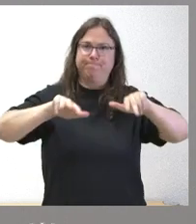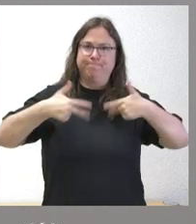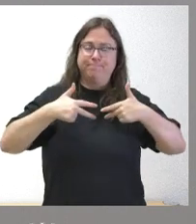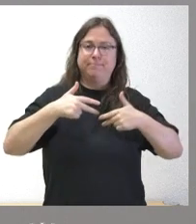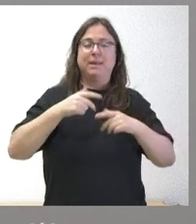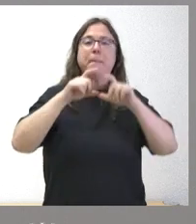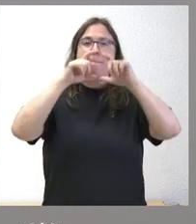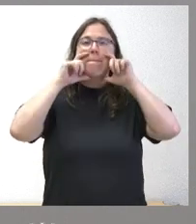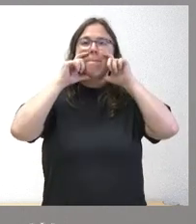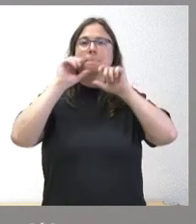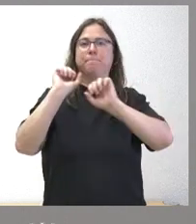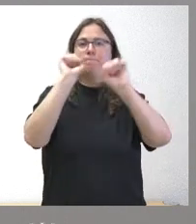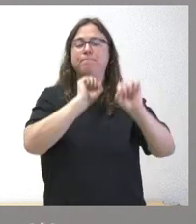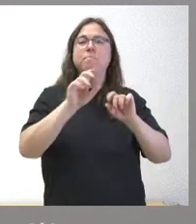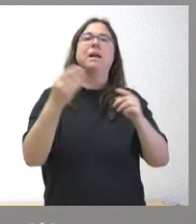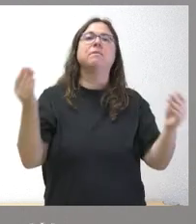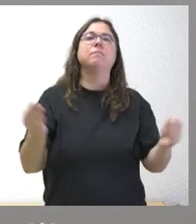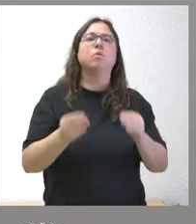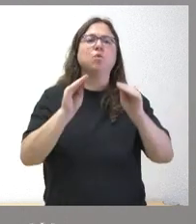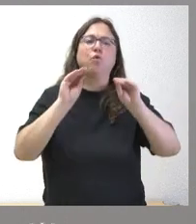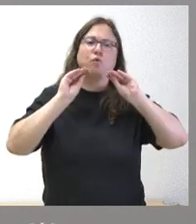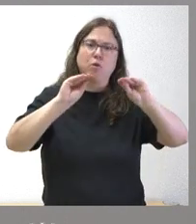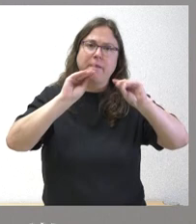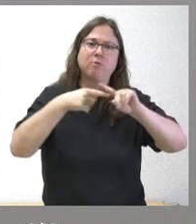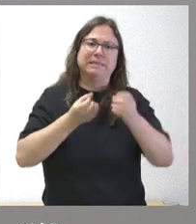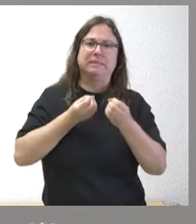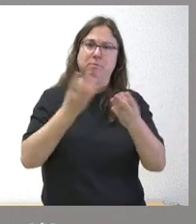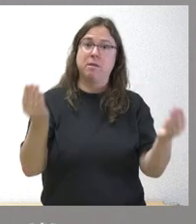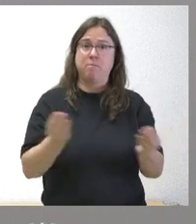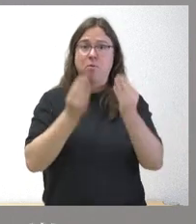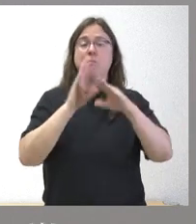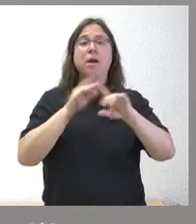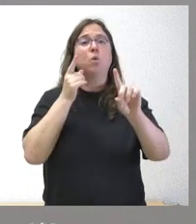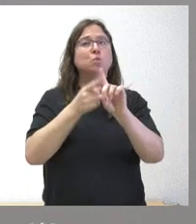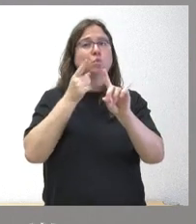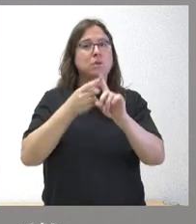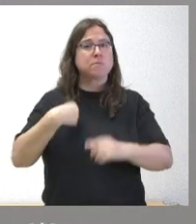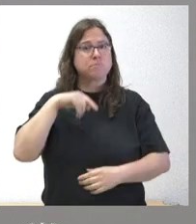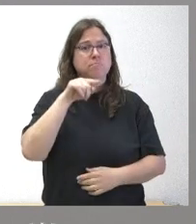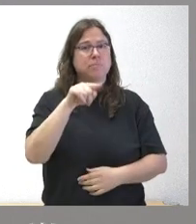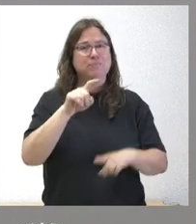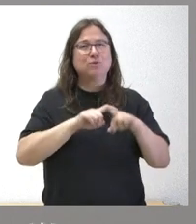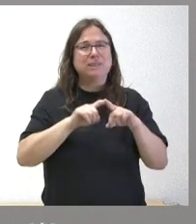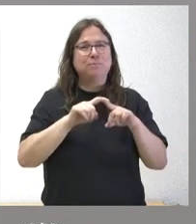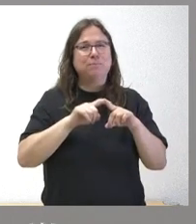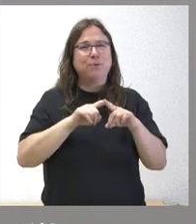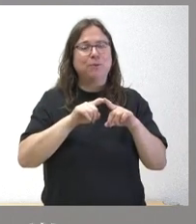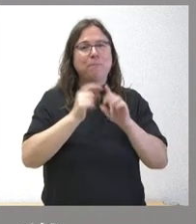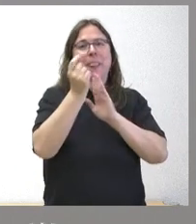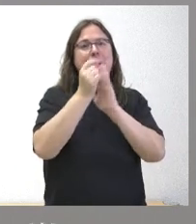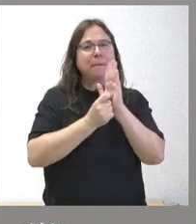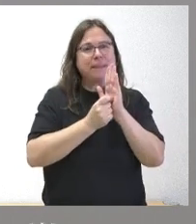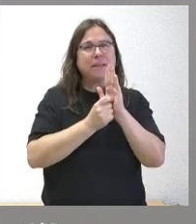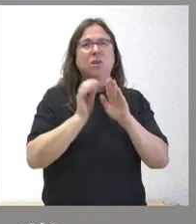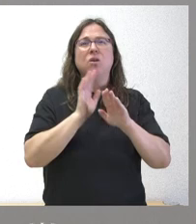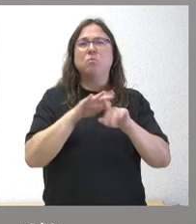respiratoria, así como mejorar la información y formación para el uso de estos tipos de medidas y cualquier